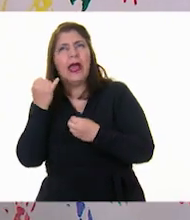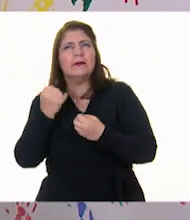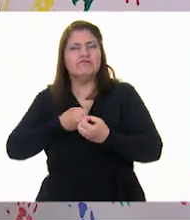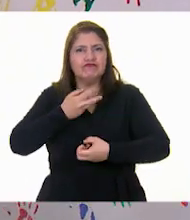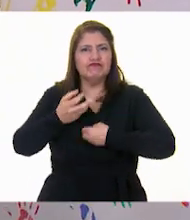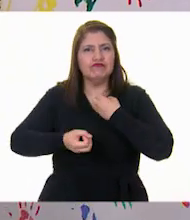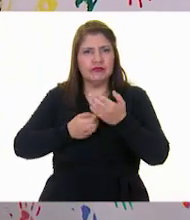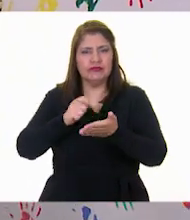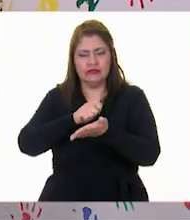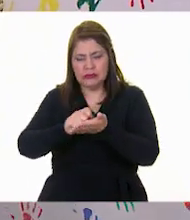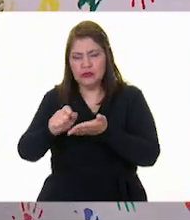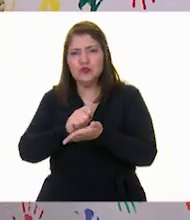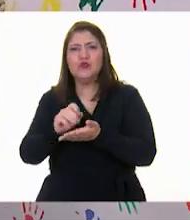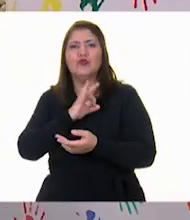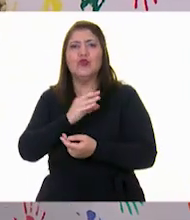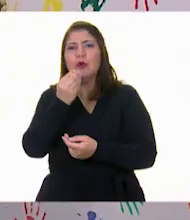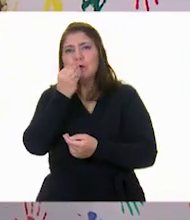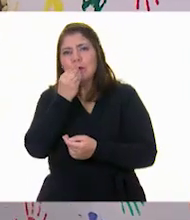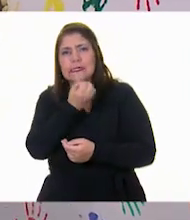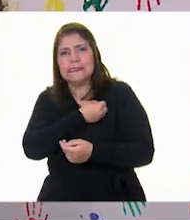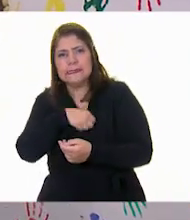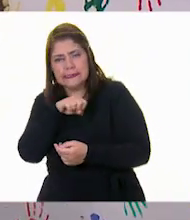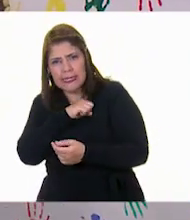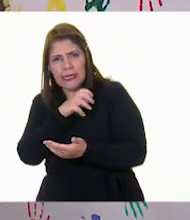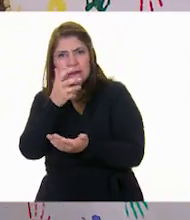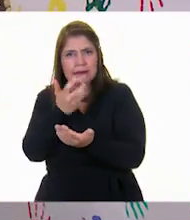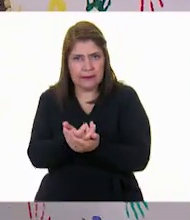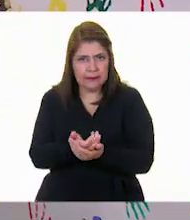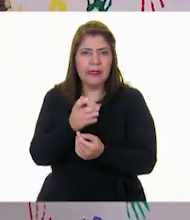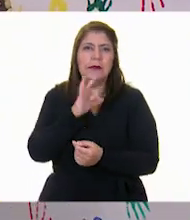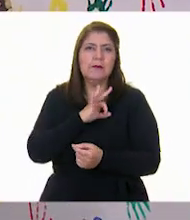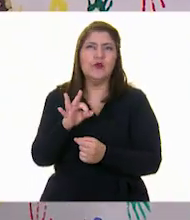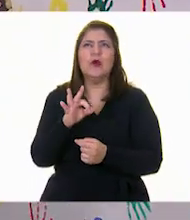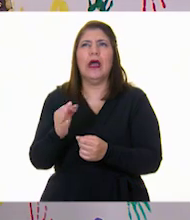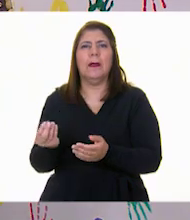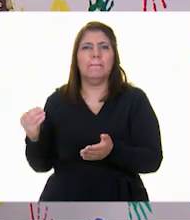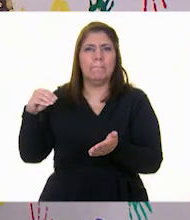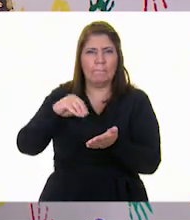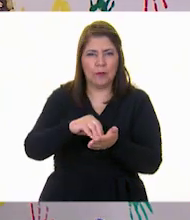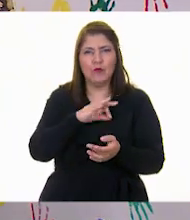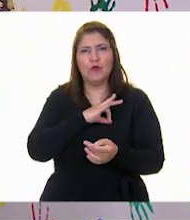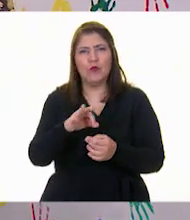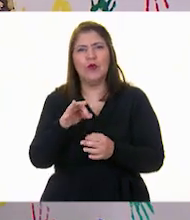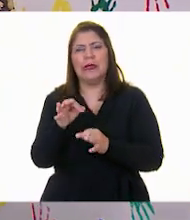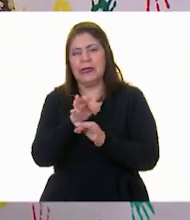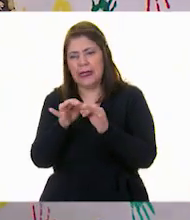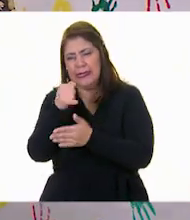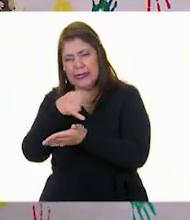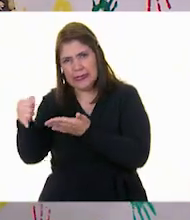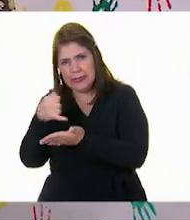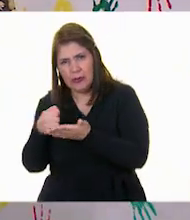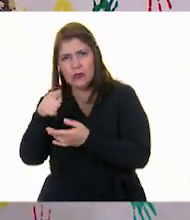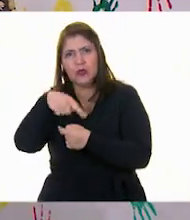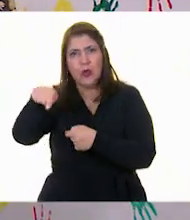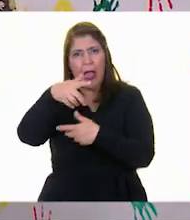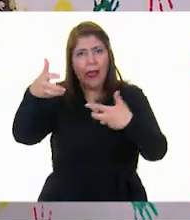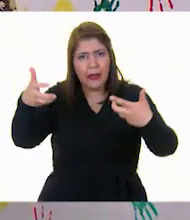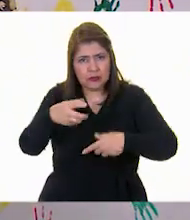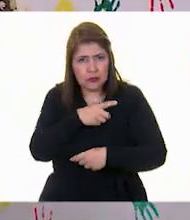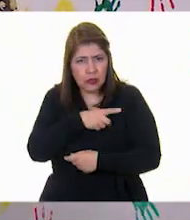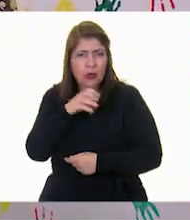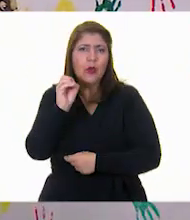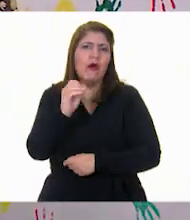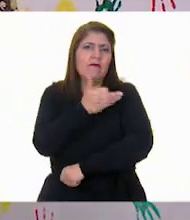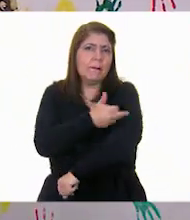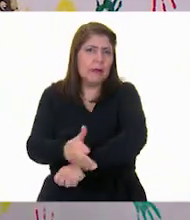en los que incluyan semillas y que puedan realizar ustedes solos o con su familia. ¿Qué